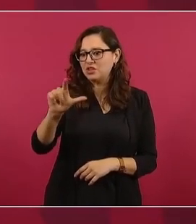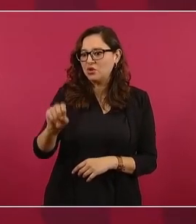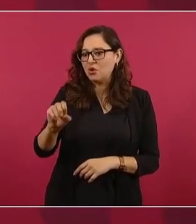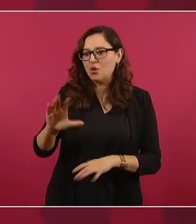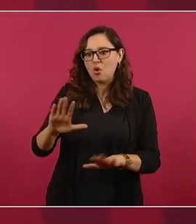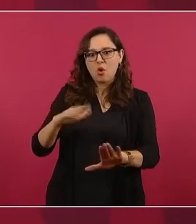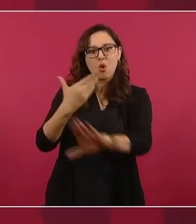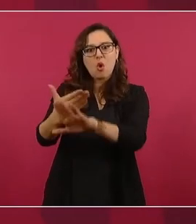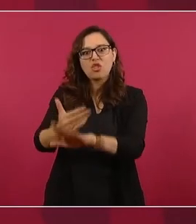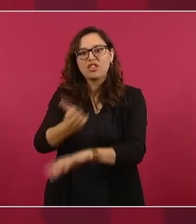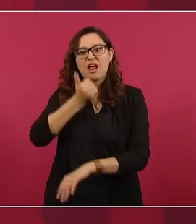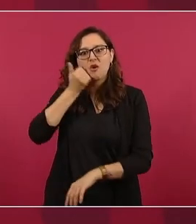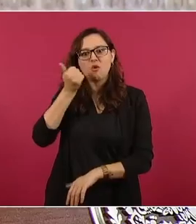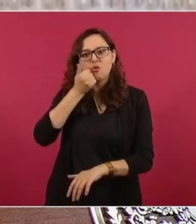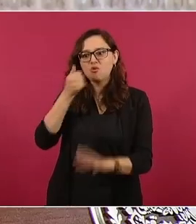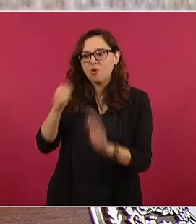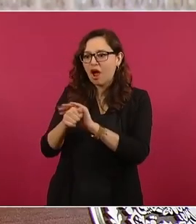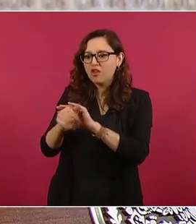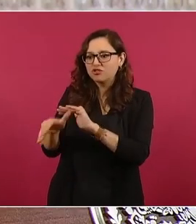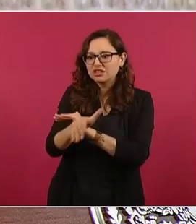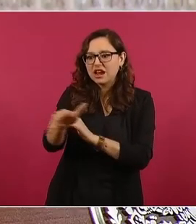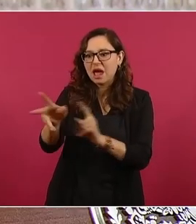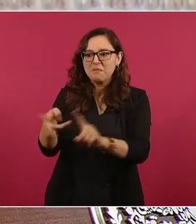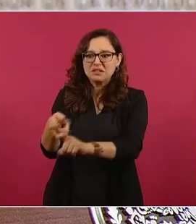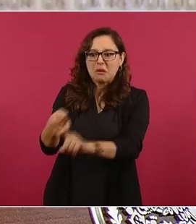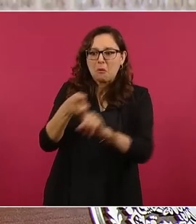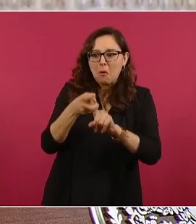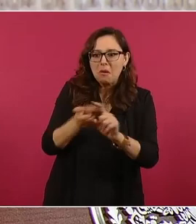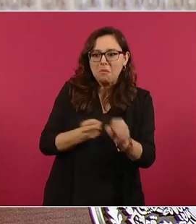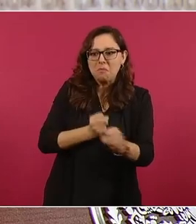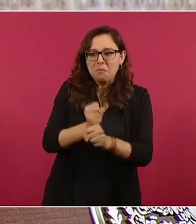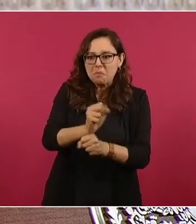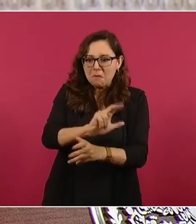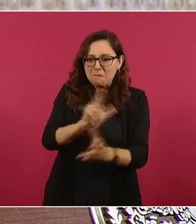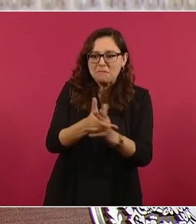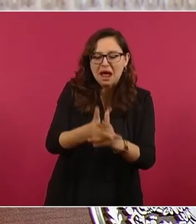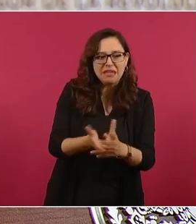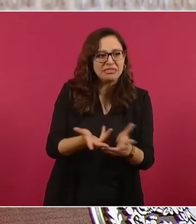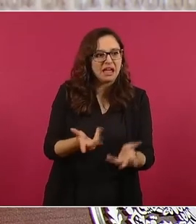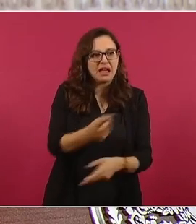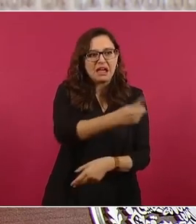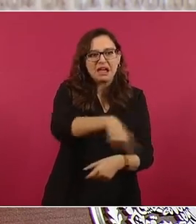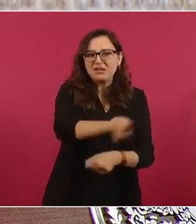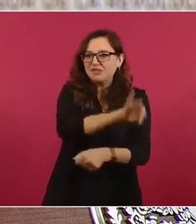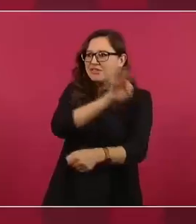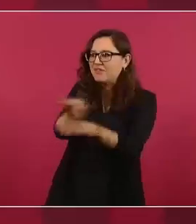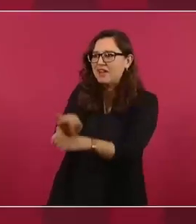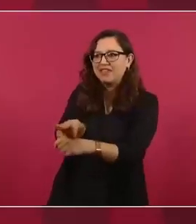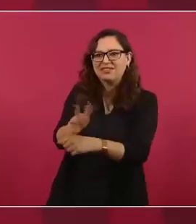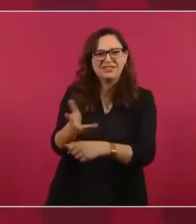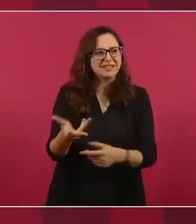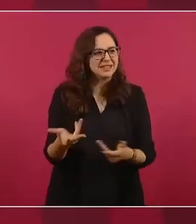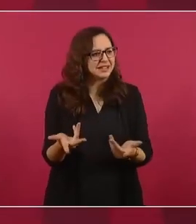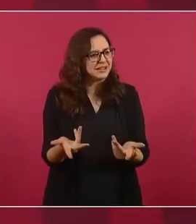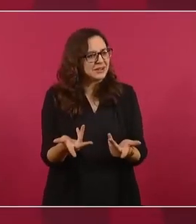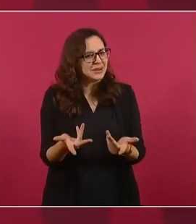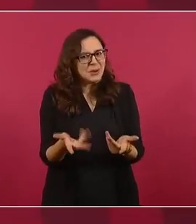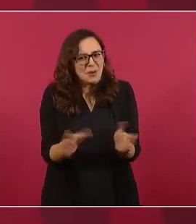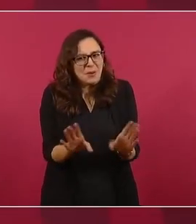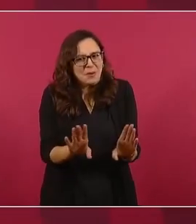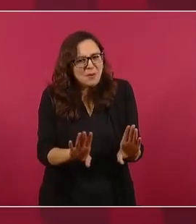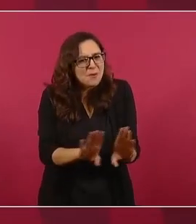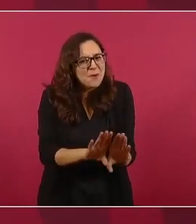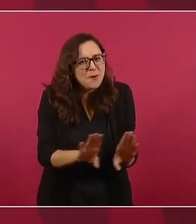si se inventa